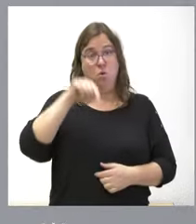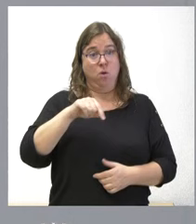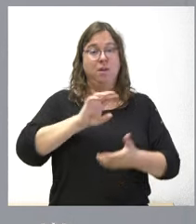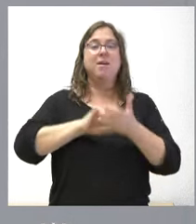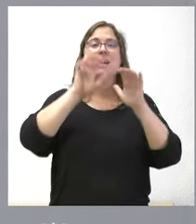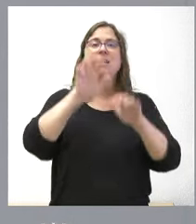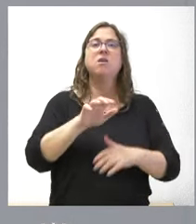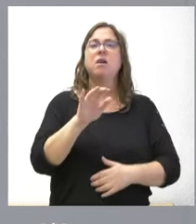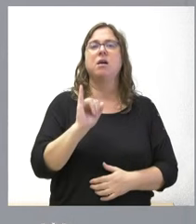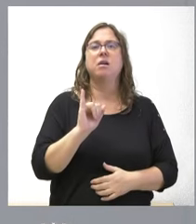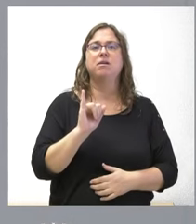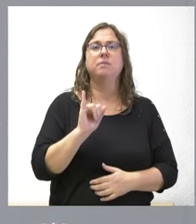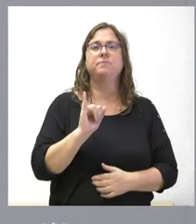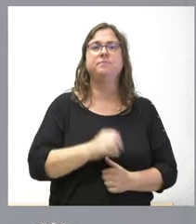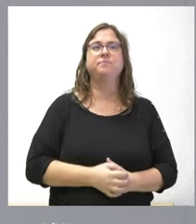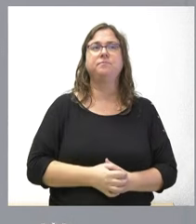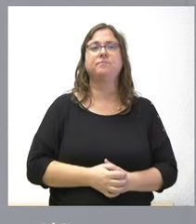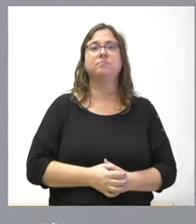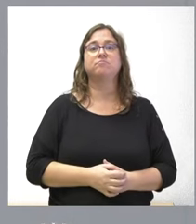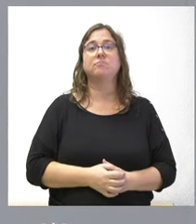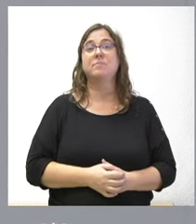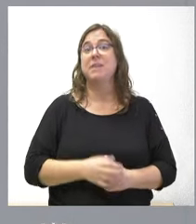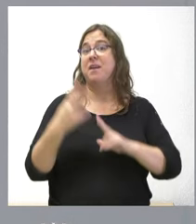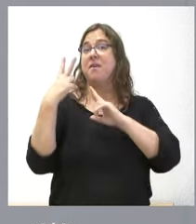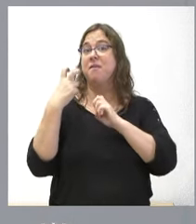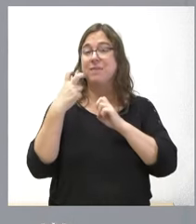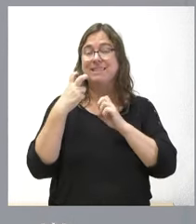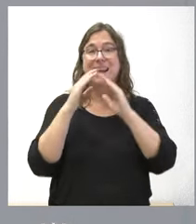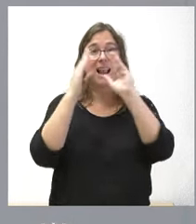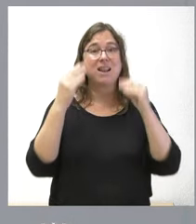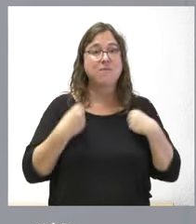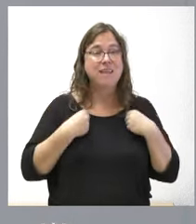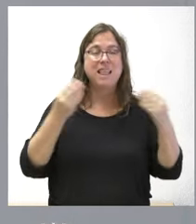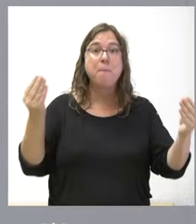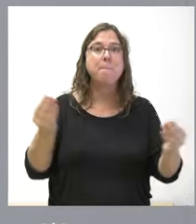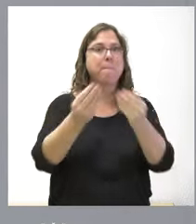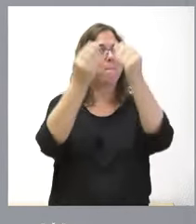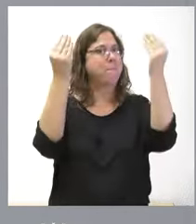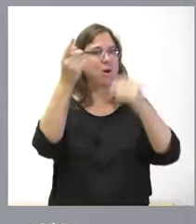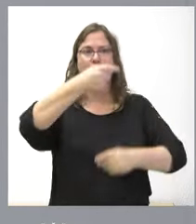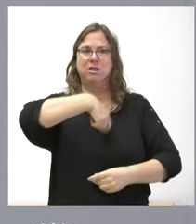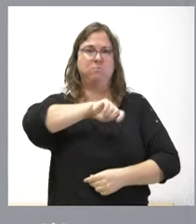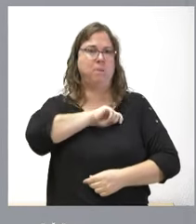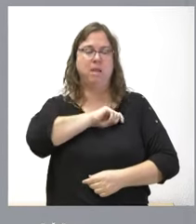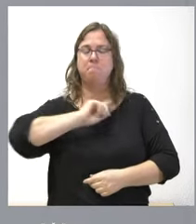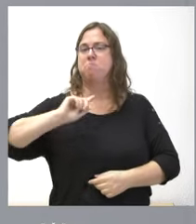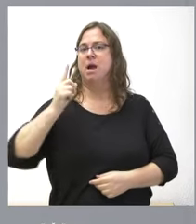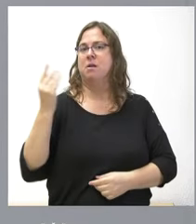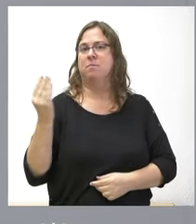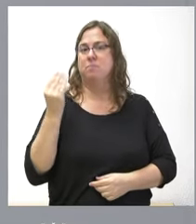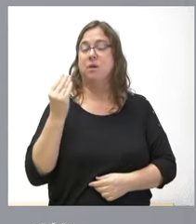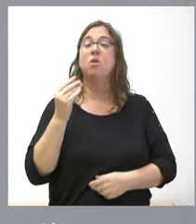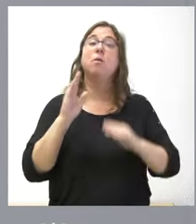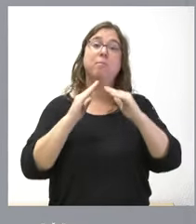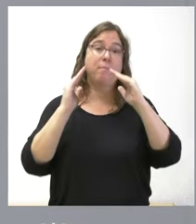el mejor tratamiento fiscal a la vivienda de toda España tanto por la compra de la vivienda como por